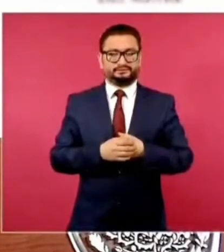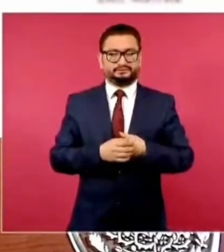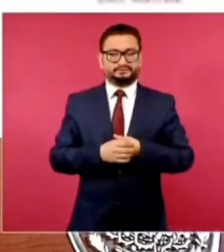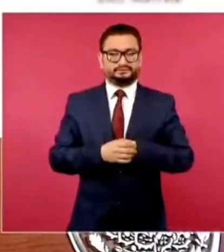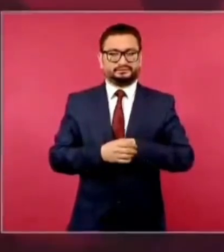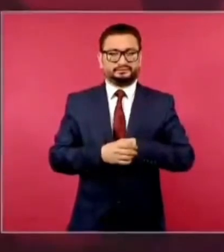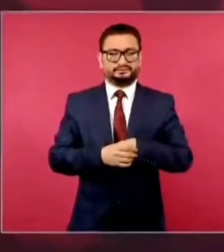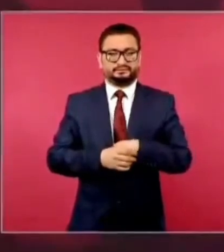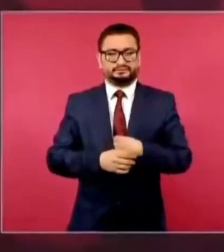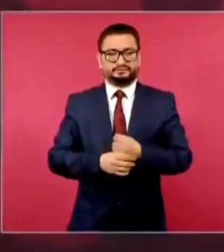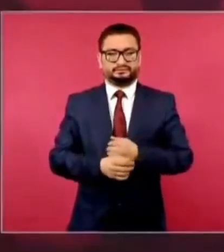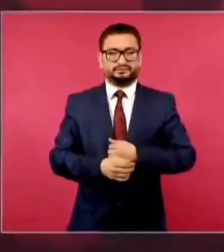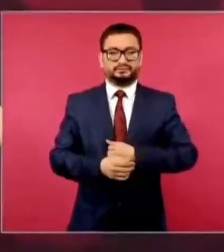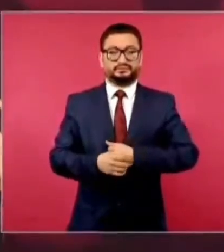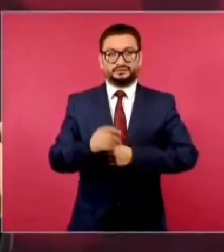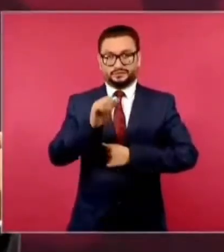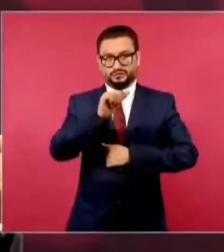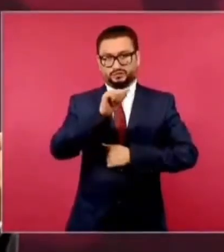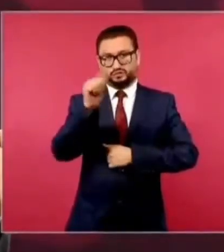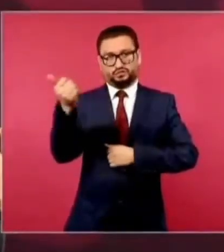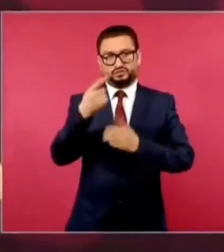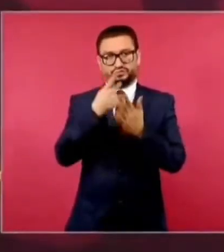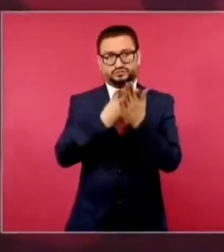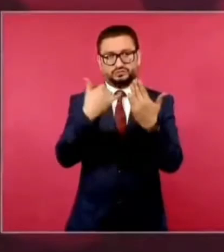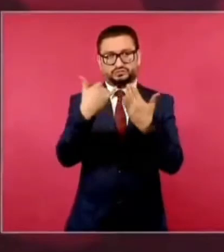Y el otro proyecto,